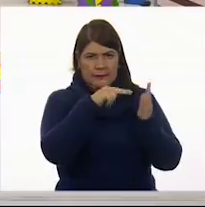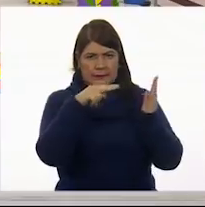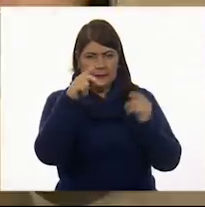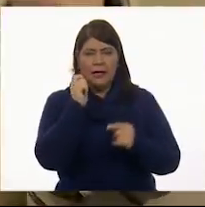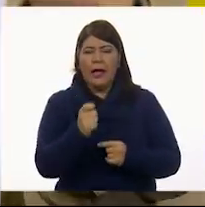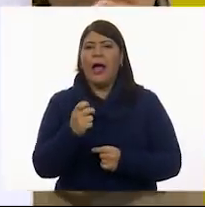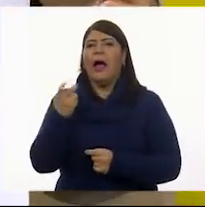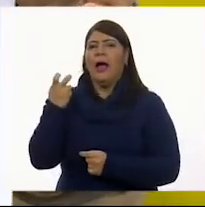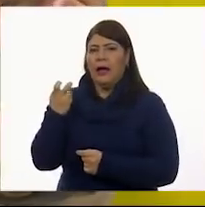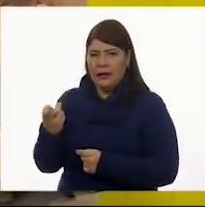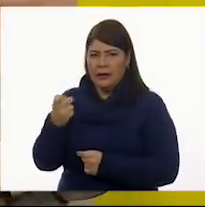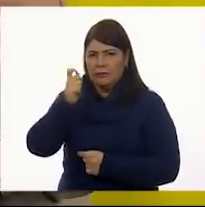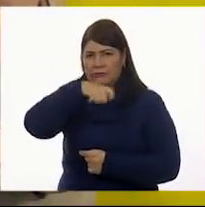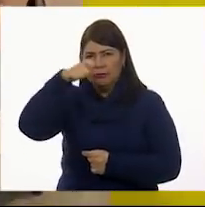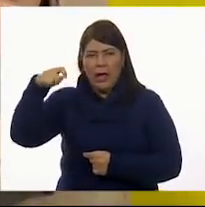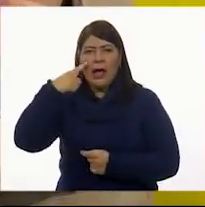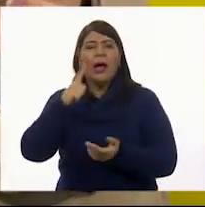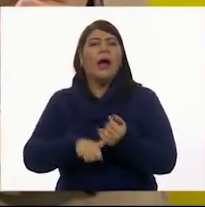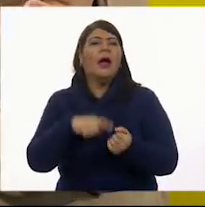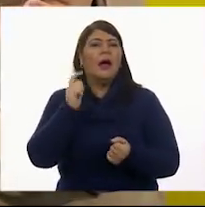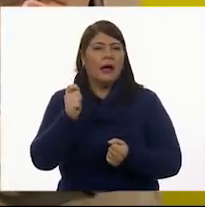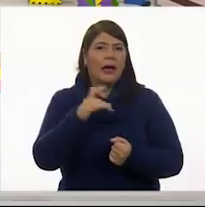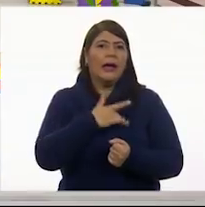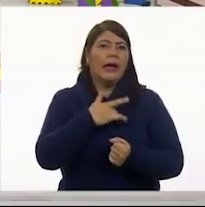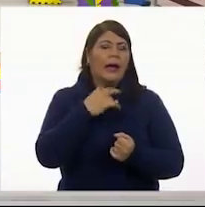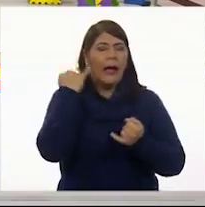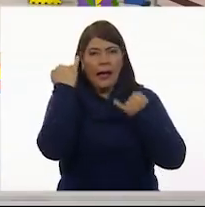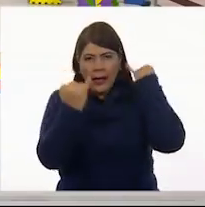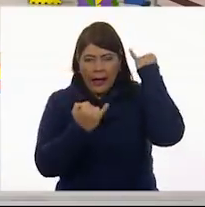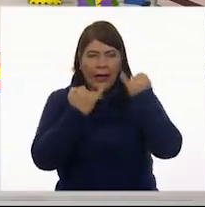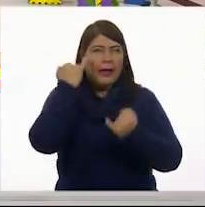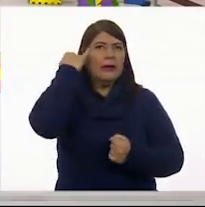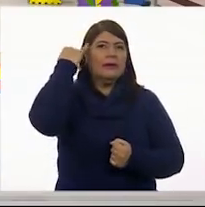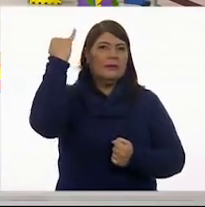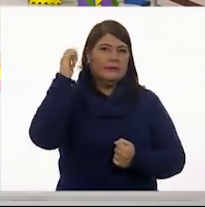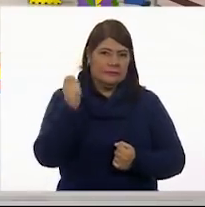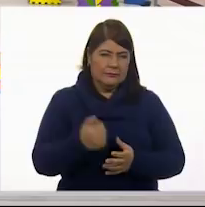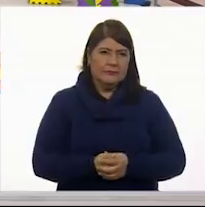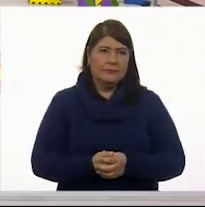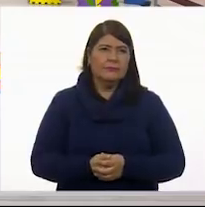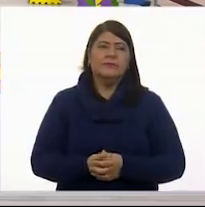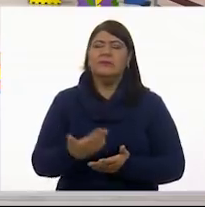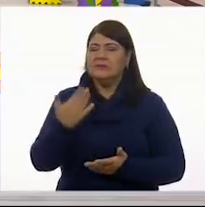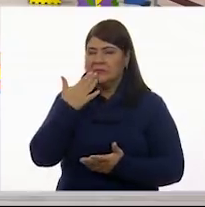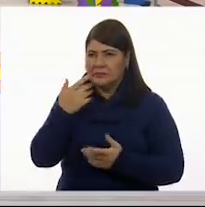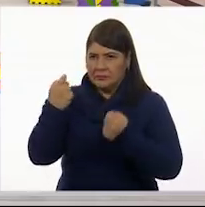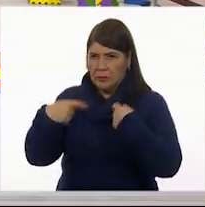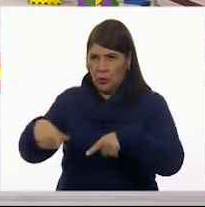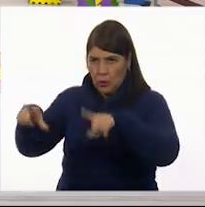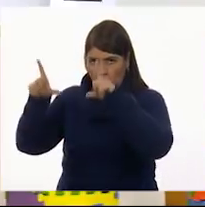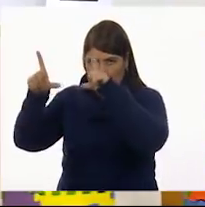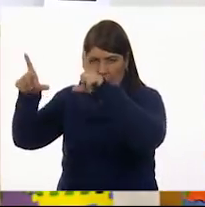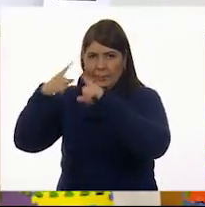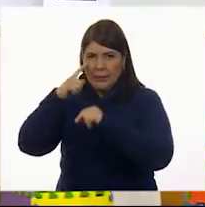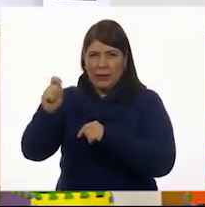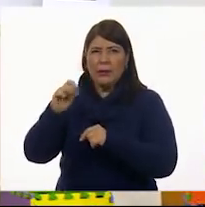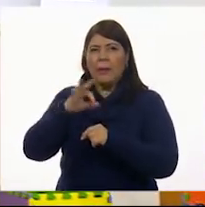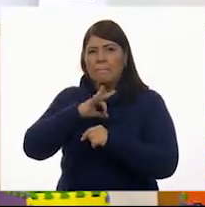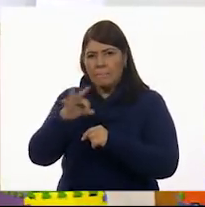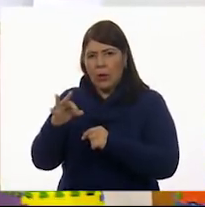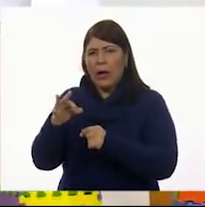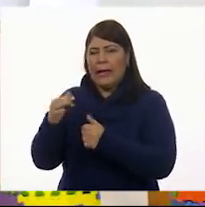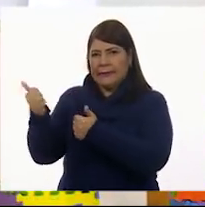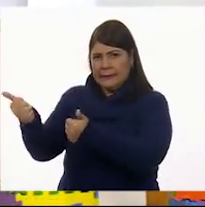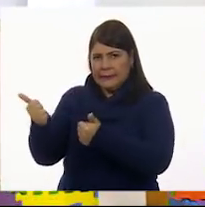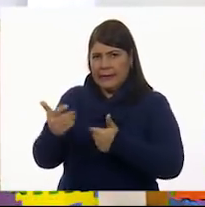Ahí empieza la pizca de creatividad e imaginación. Muy bien. En lo que coloco esta imagen me podrías pasar la lupa.